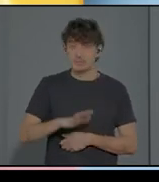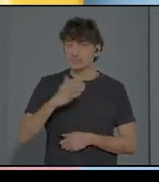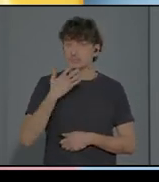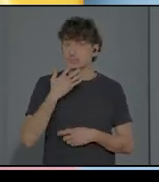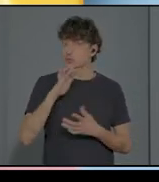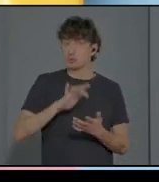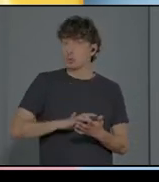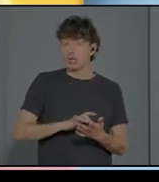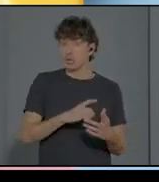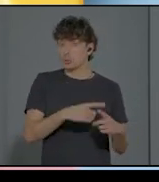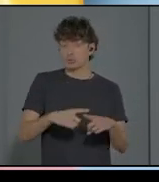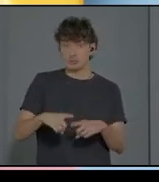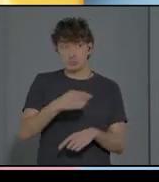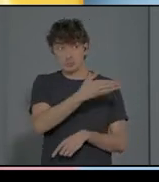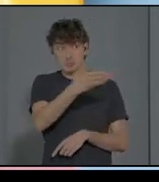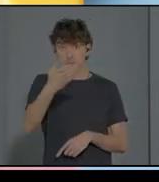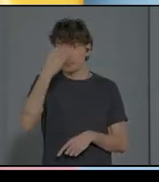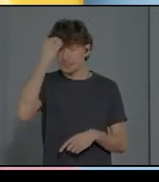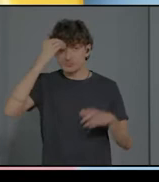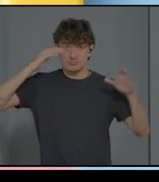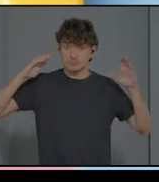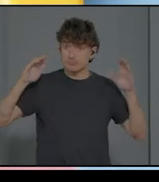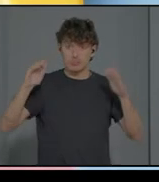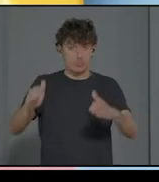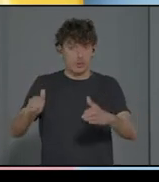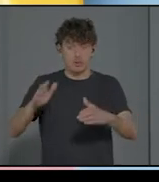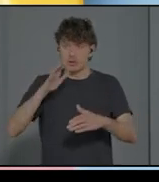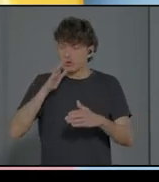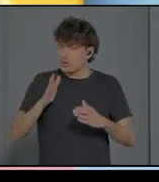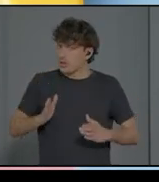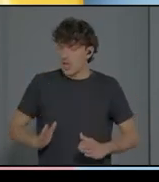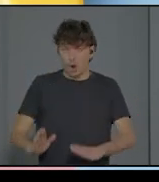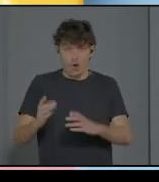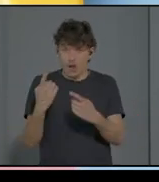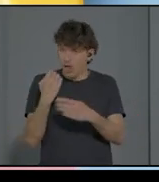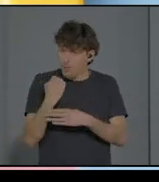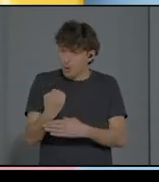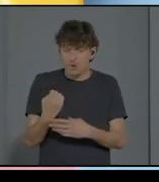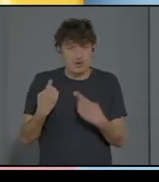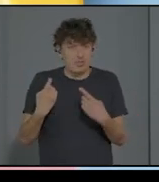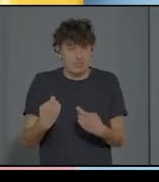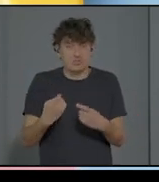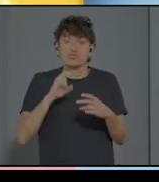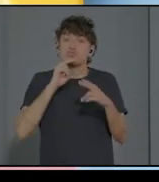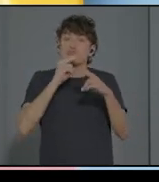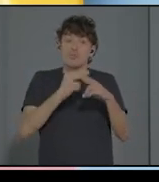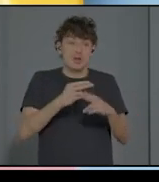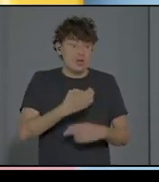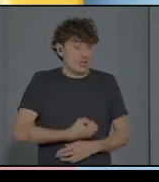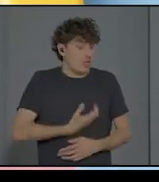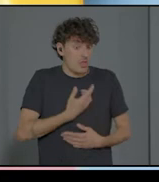intervenir porque el hijo necesita apoyo. Esto se llama intuitive parenting, es algo que brota del